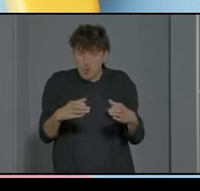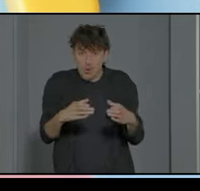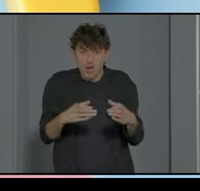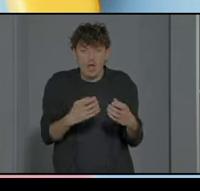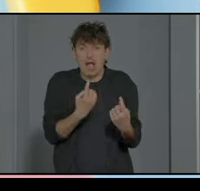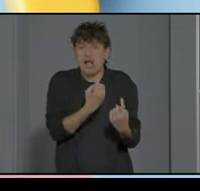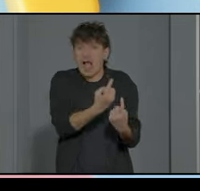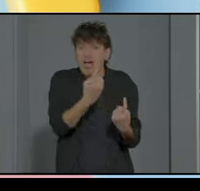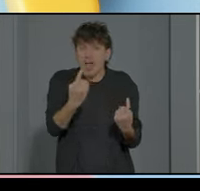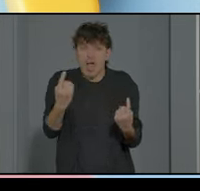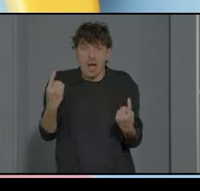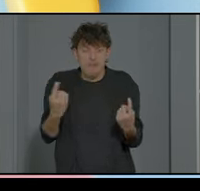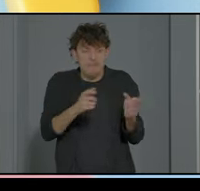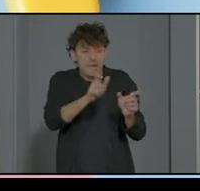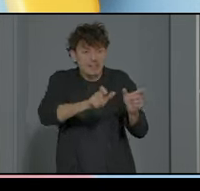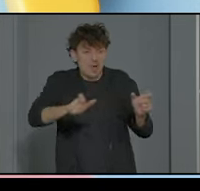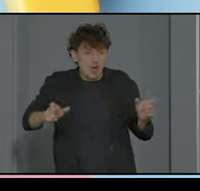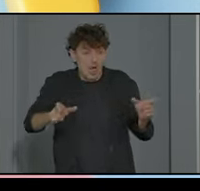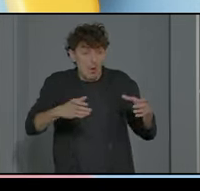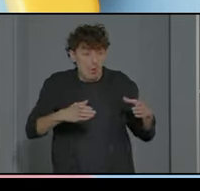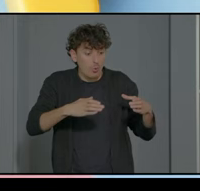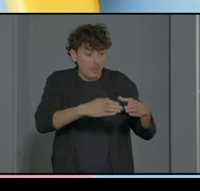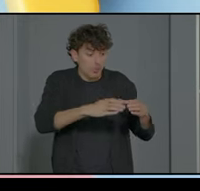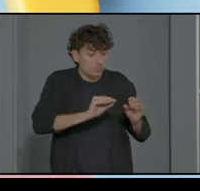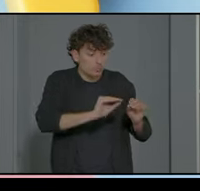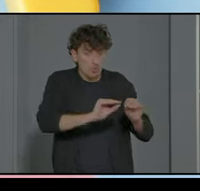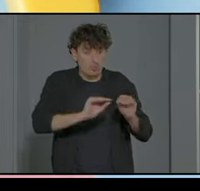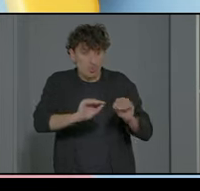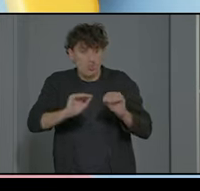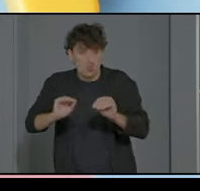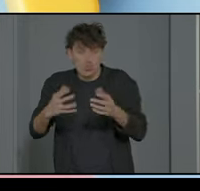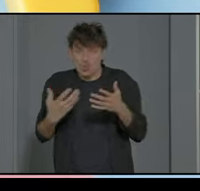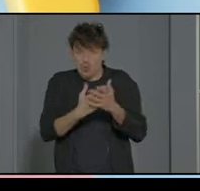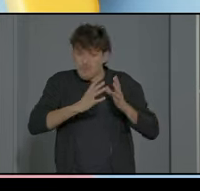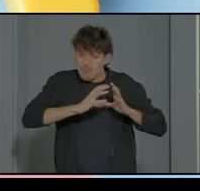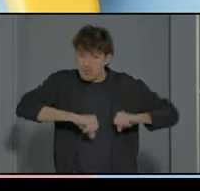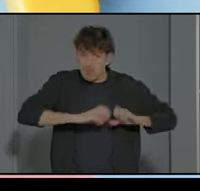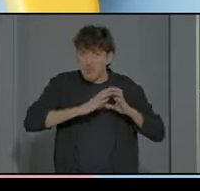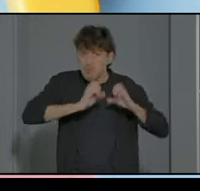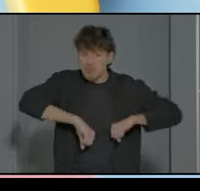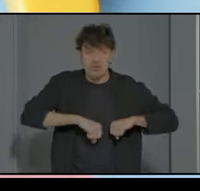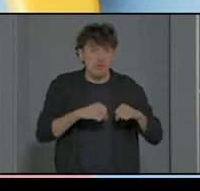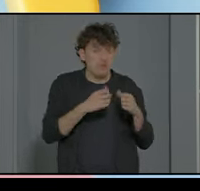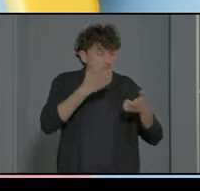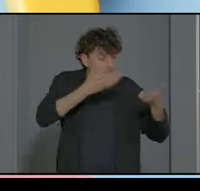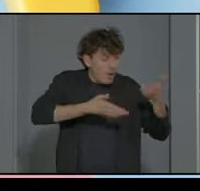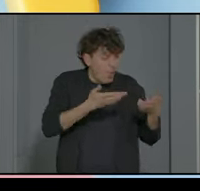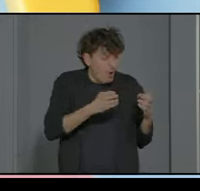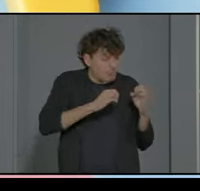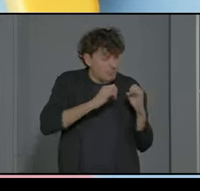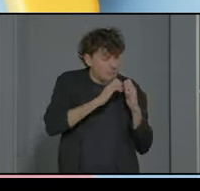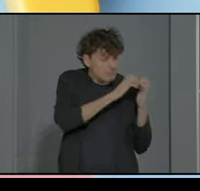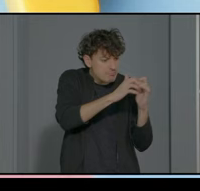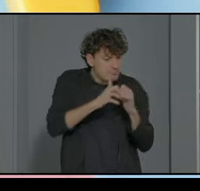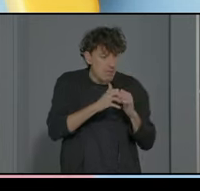que están constantemente trabajando en equipo todo se consensúa se evalúa de forma conjunta y